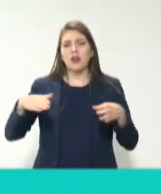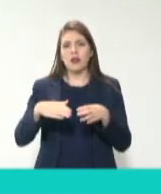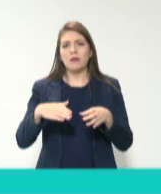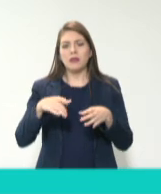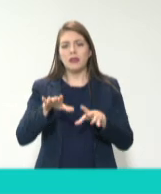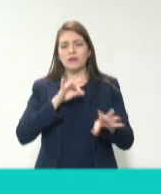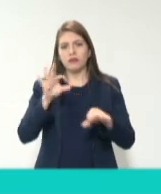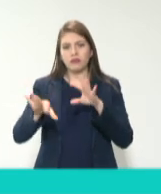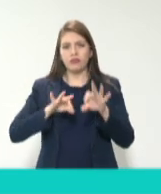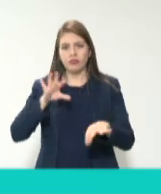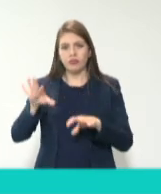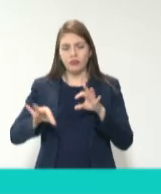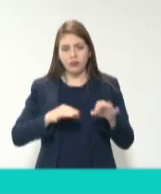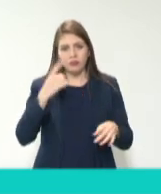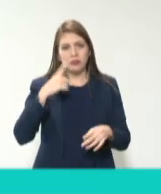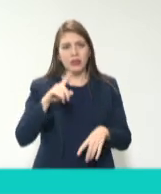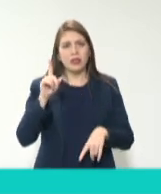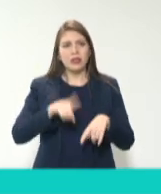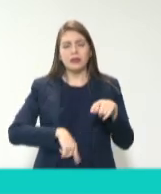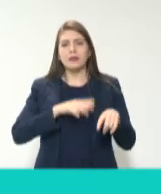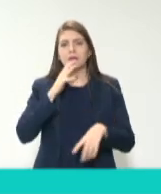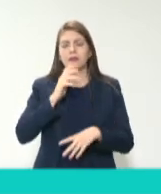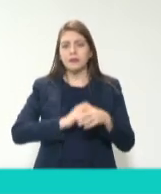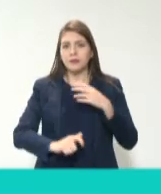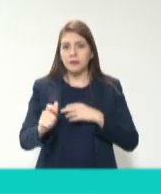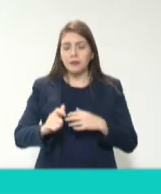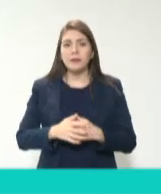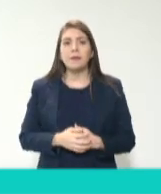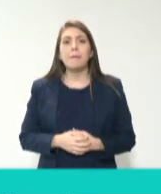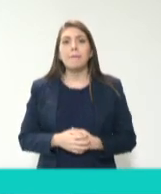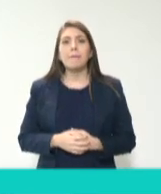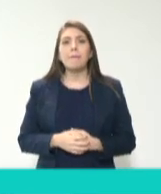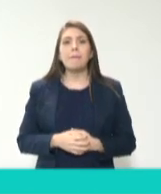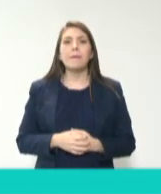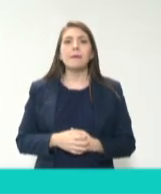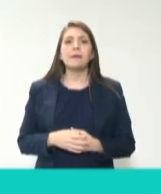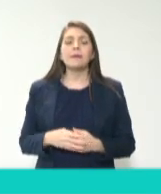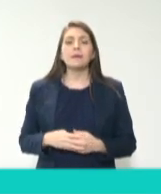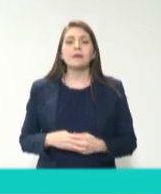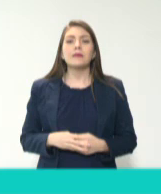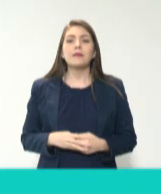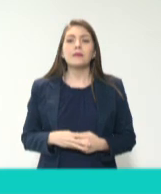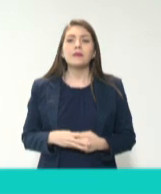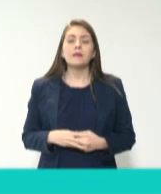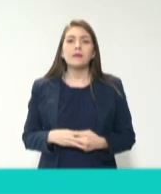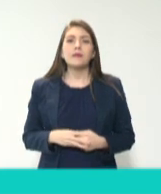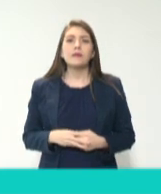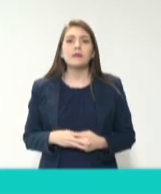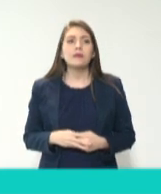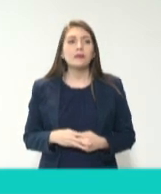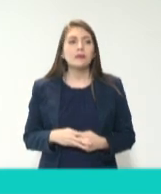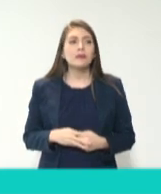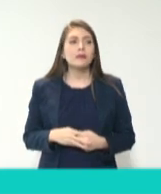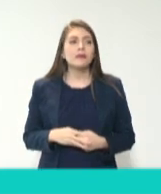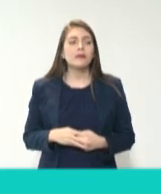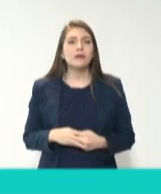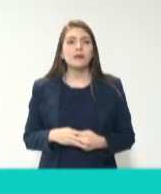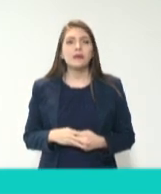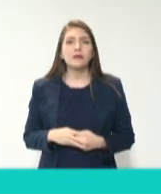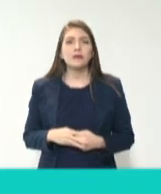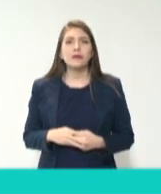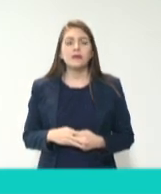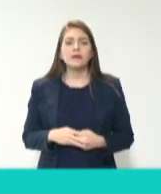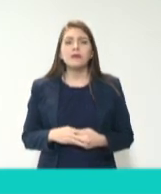designan para combatir la corrupción. Vámonos más rápido. Y decimos, bueno, ¿quiénes somos los